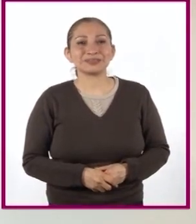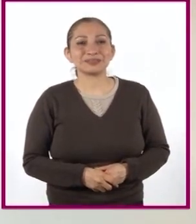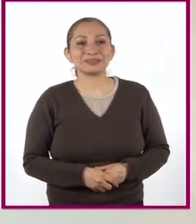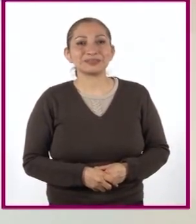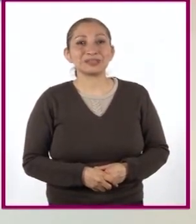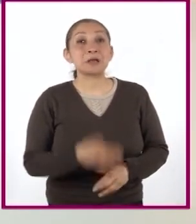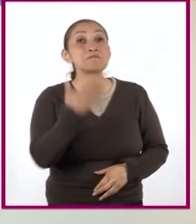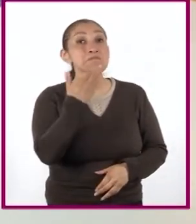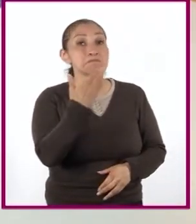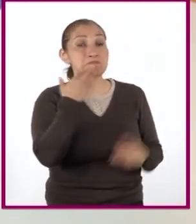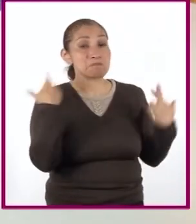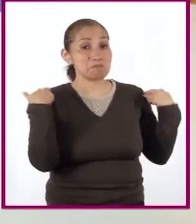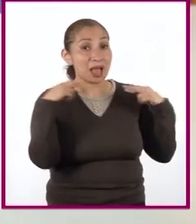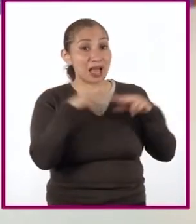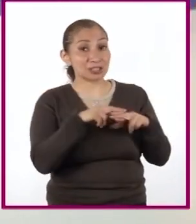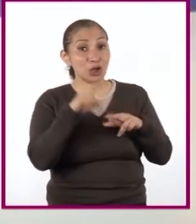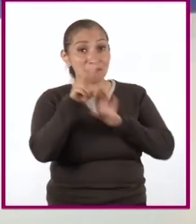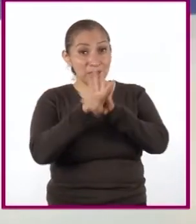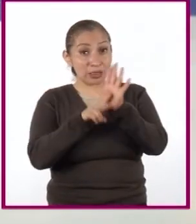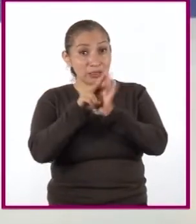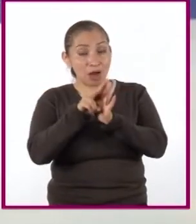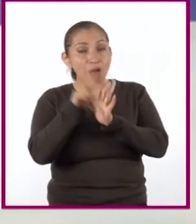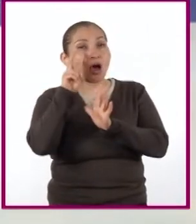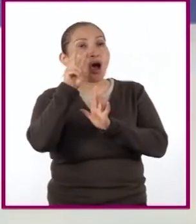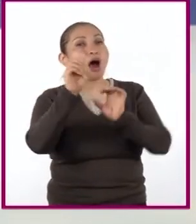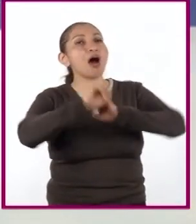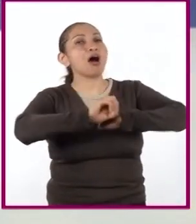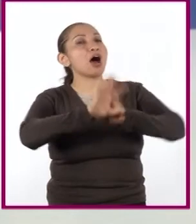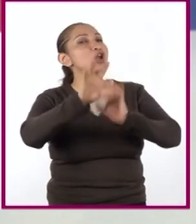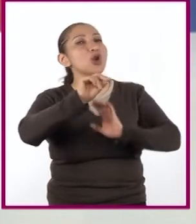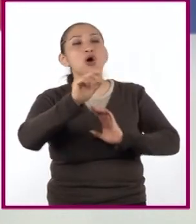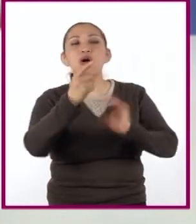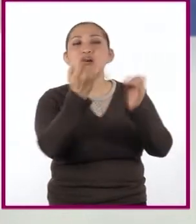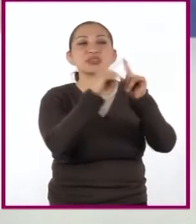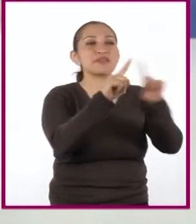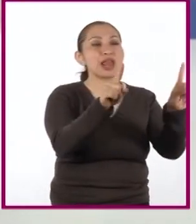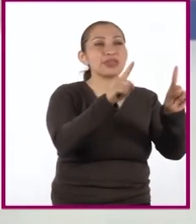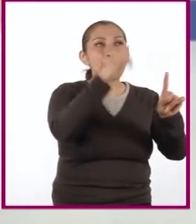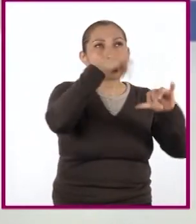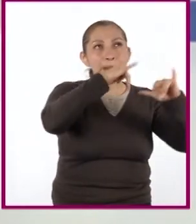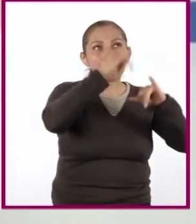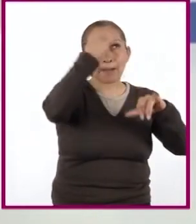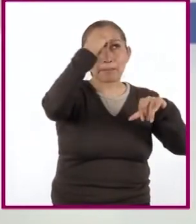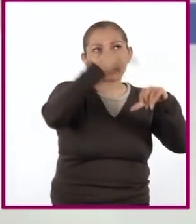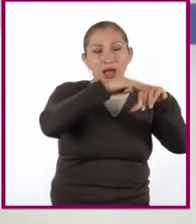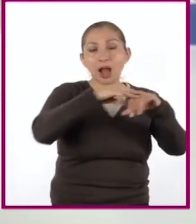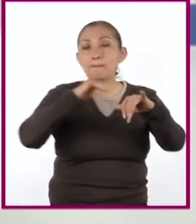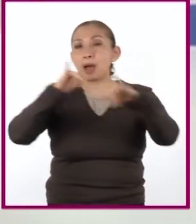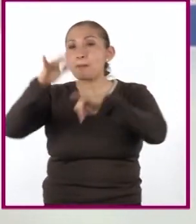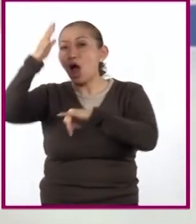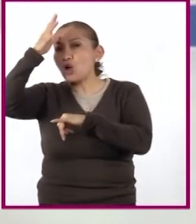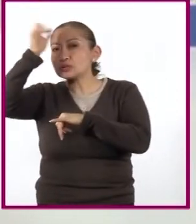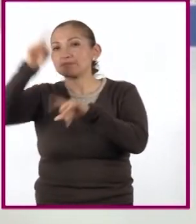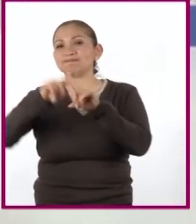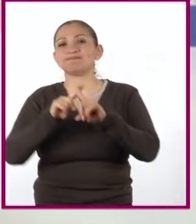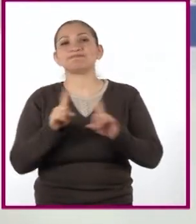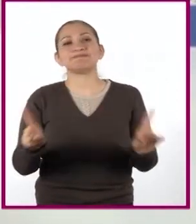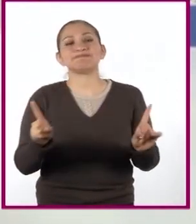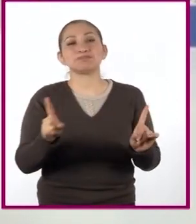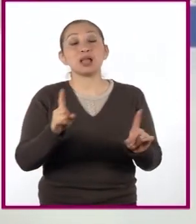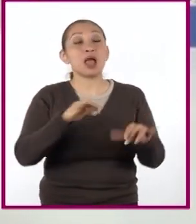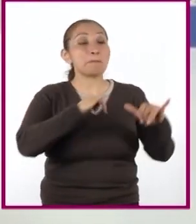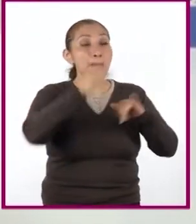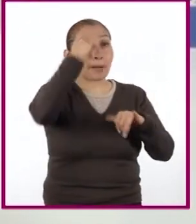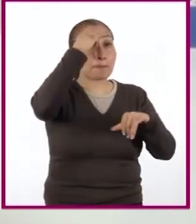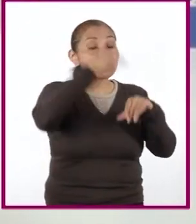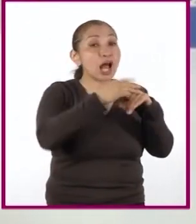Muy bien, maestro. El video me aclaró que no es lo mismo un mapa mental que un mapa conceptual. El mapa